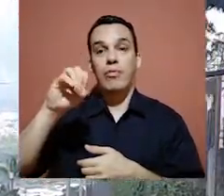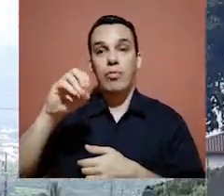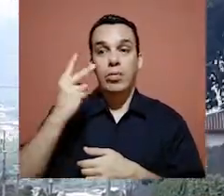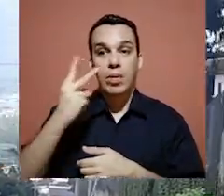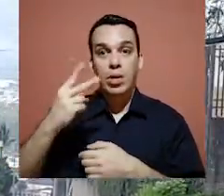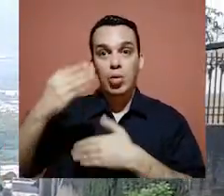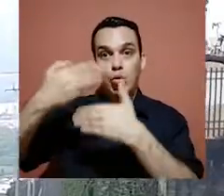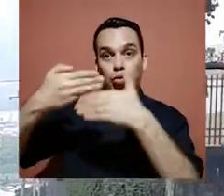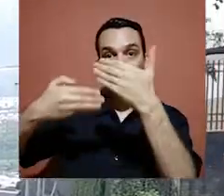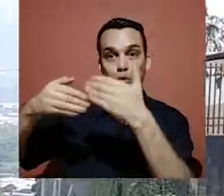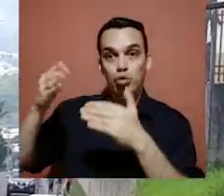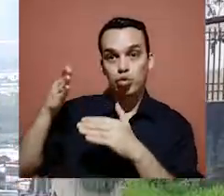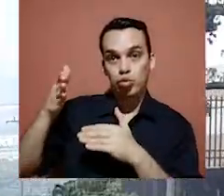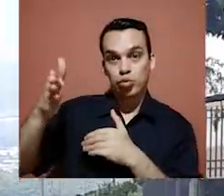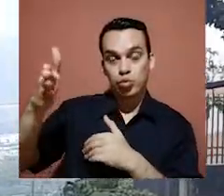la construcción de unos muros.